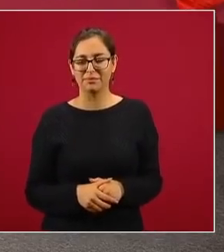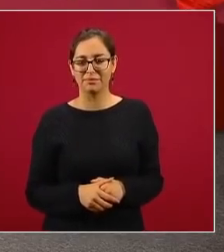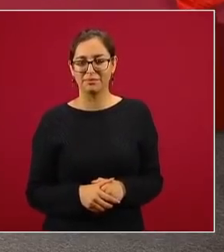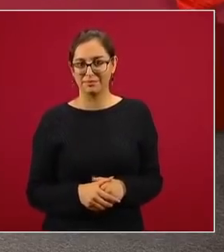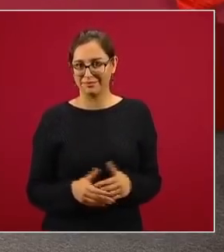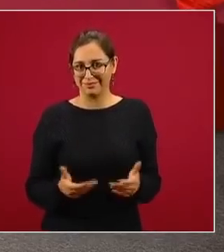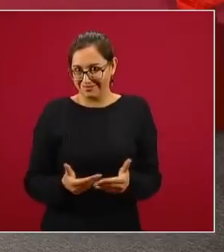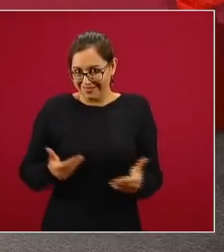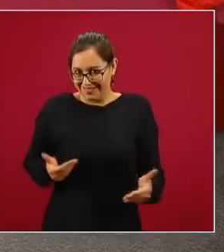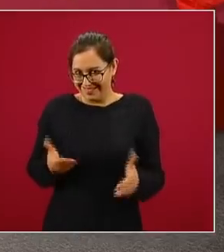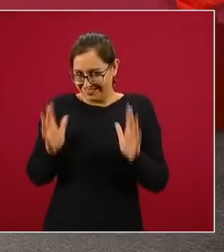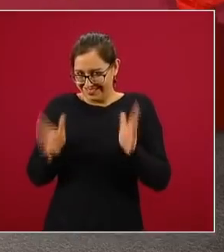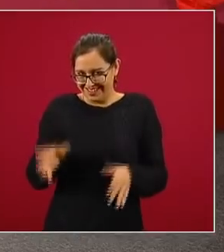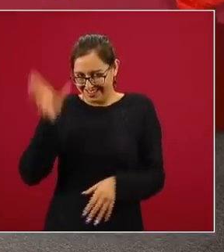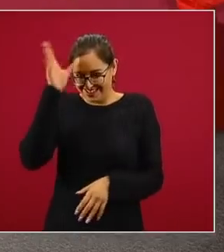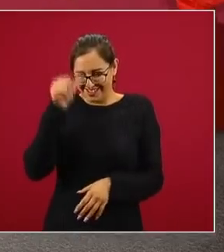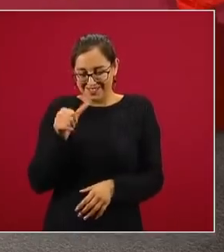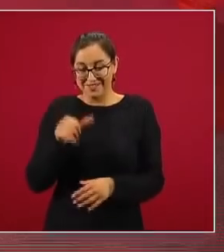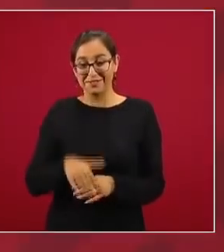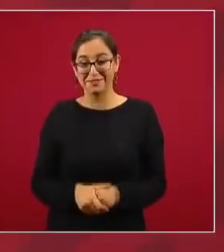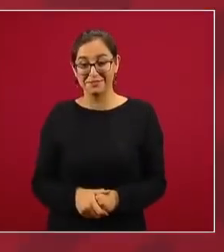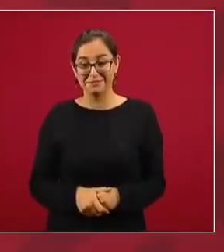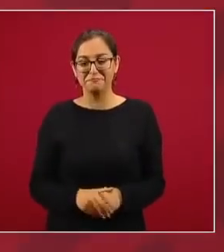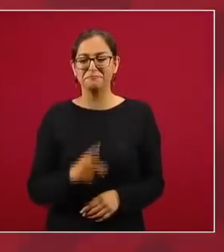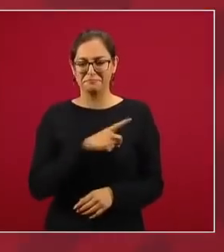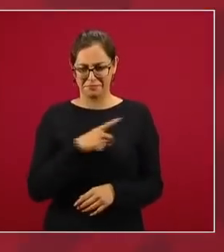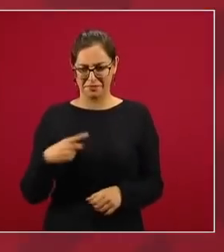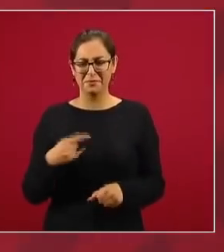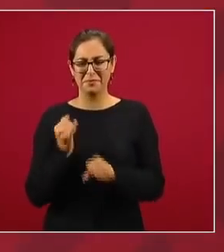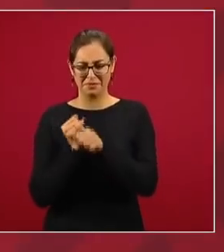o sea, va a ser una muy buena investigación